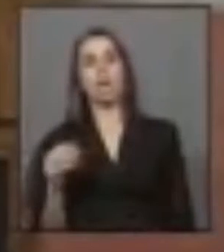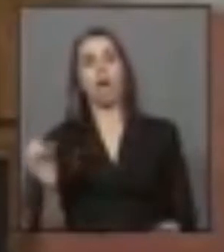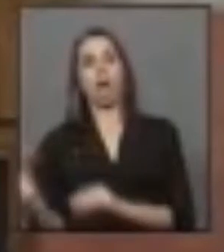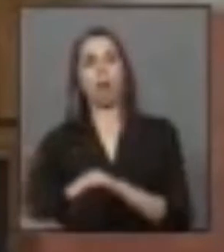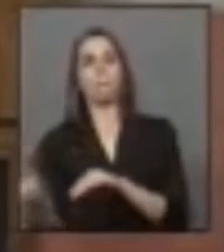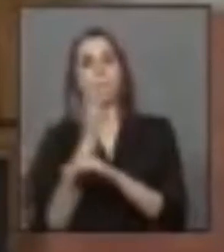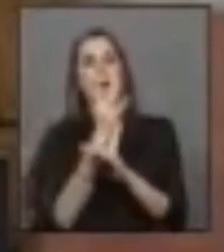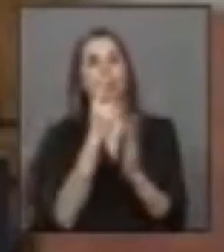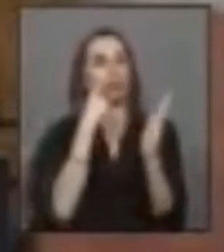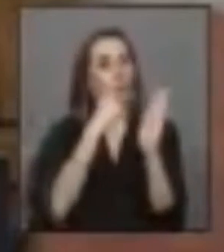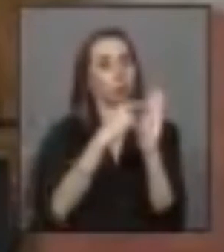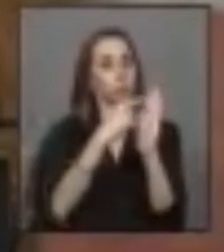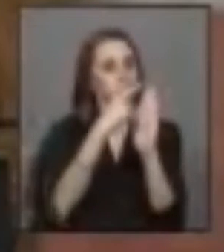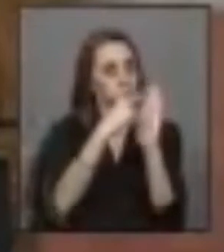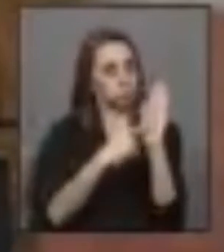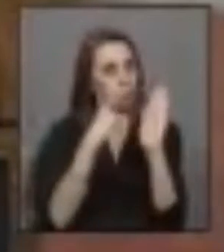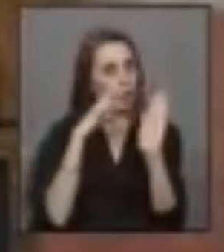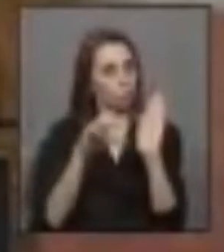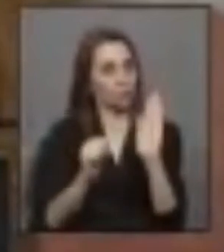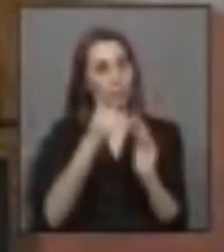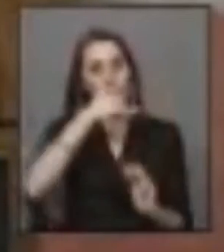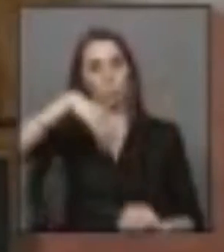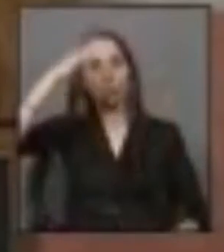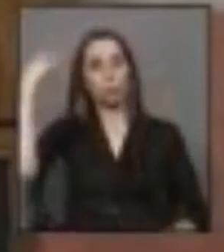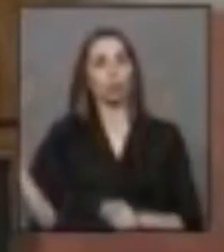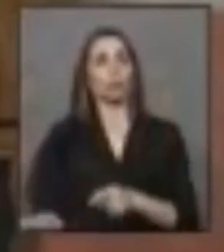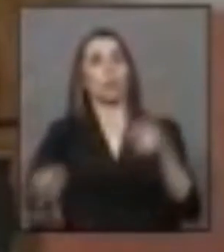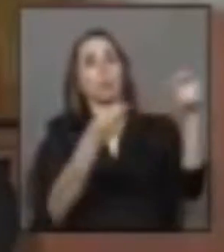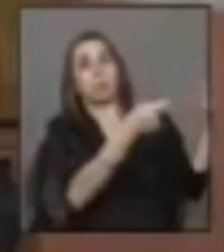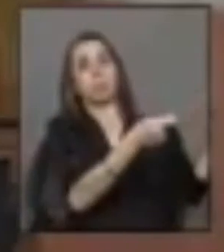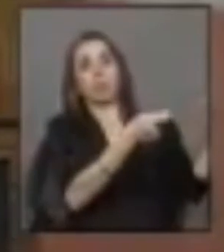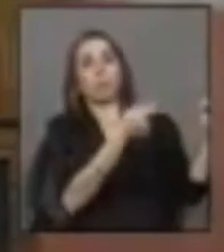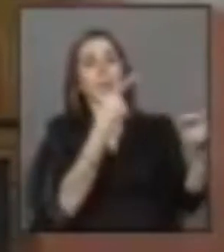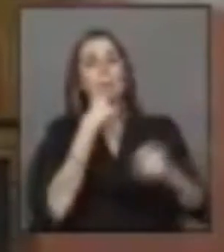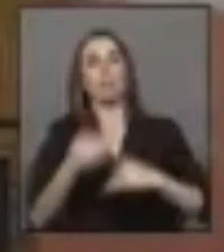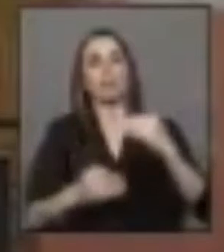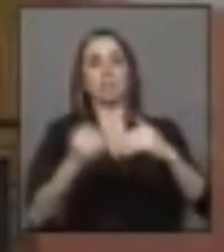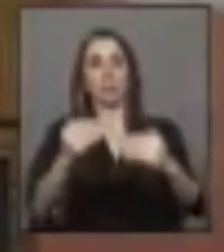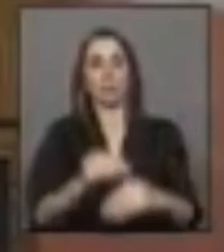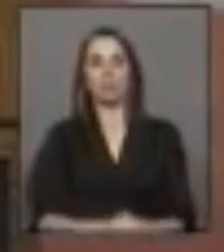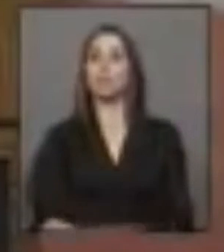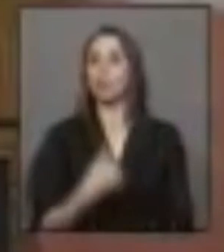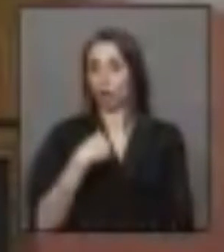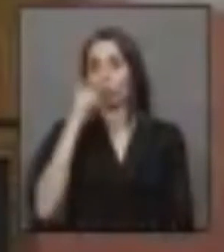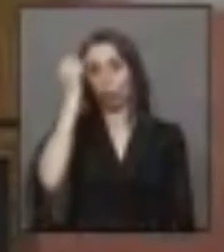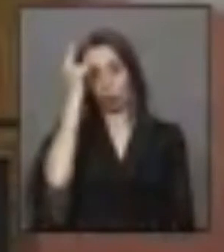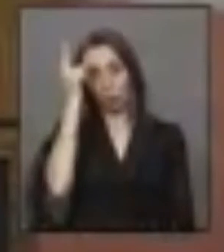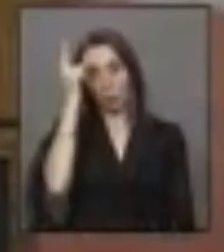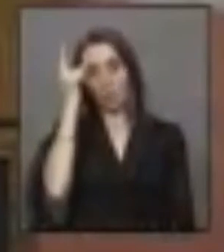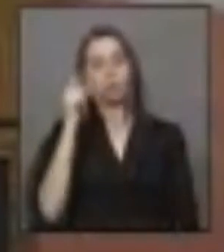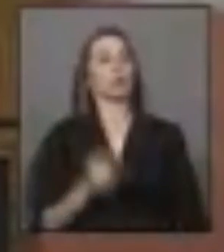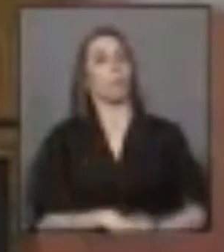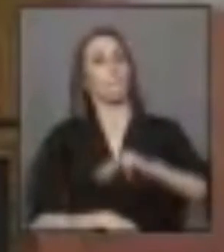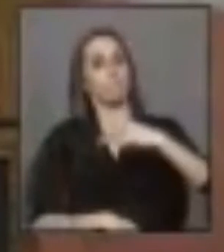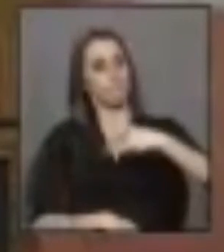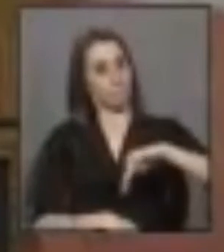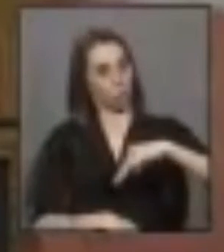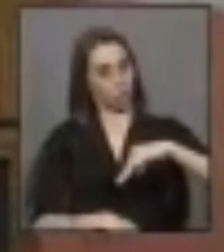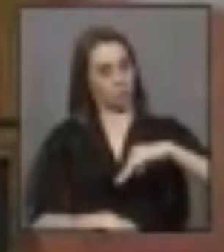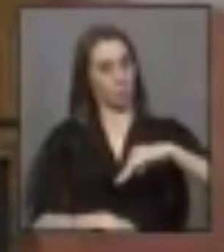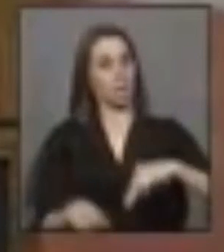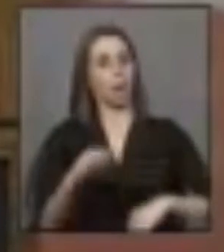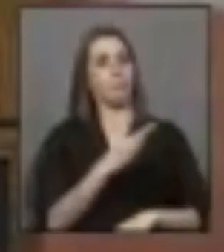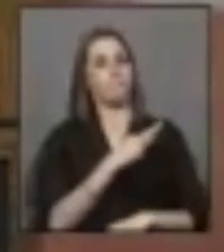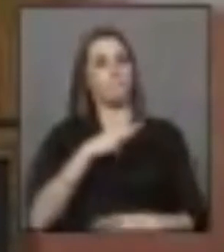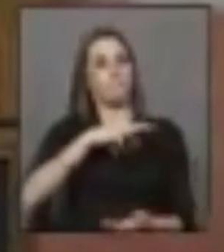observaciones correspondientes hace mucho tiempo para facilitar este avance. Entiendo que tanto el municipio como el